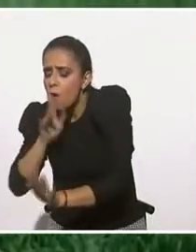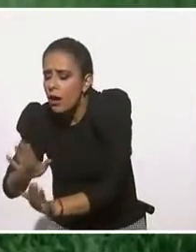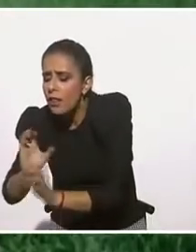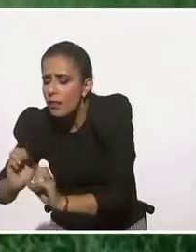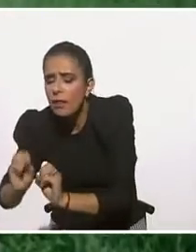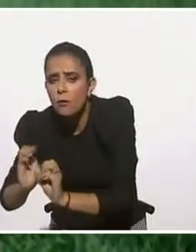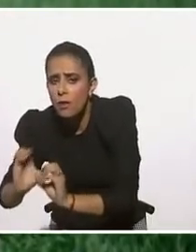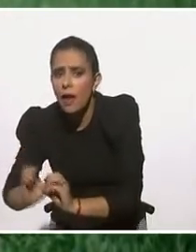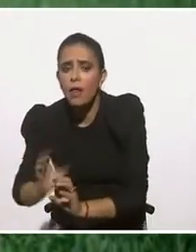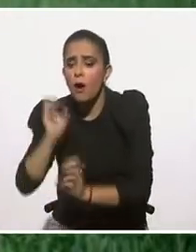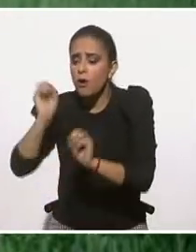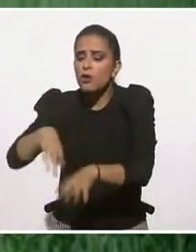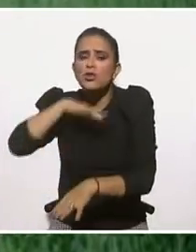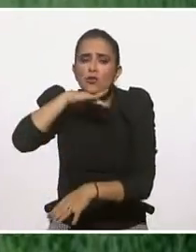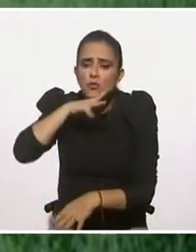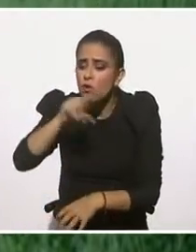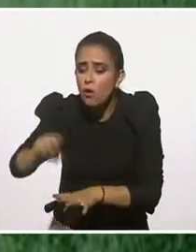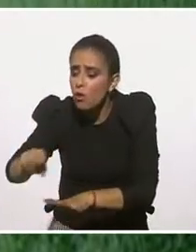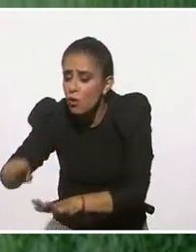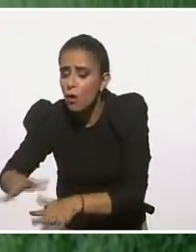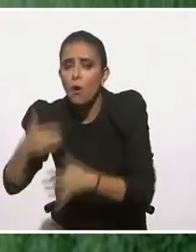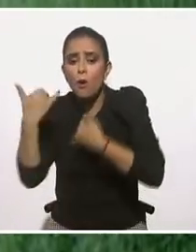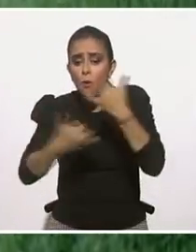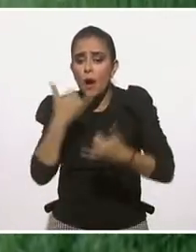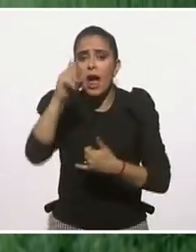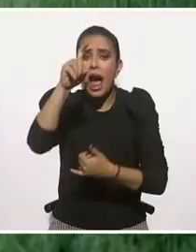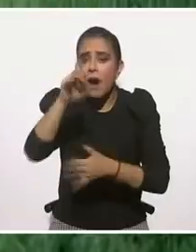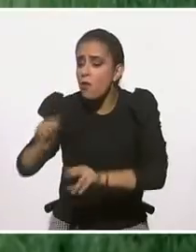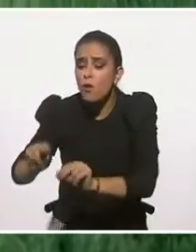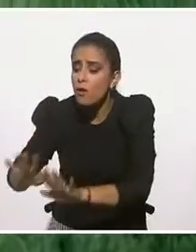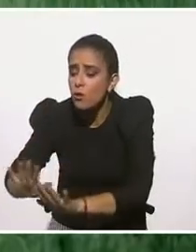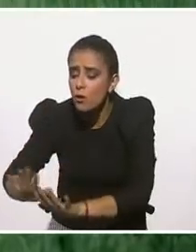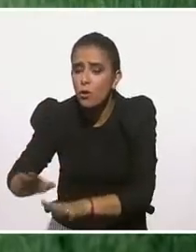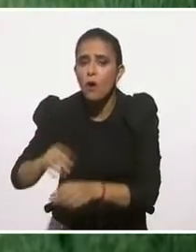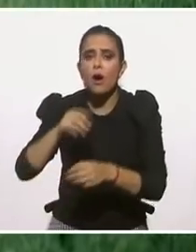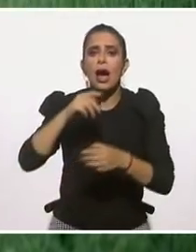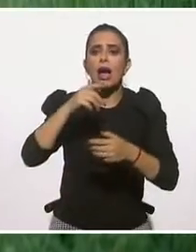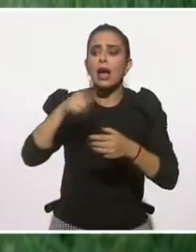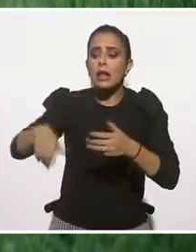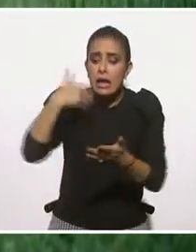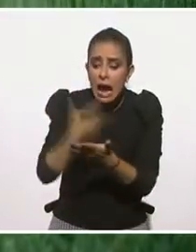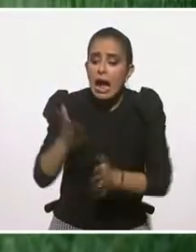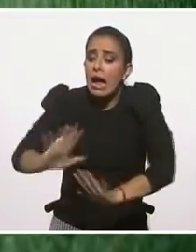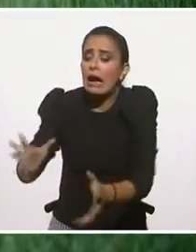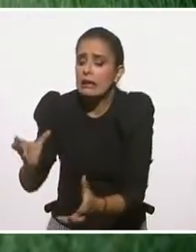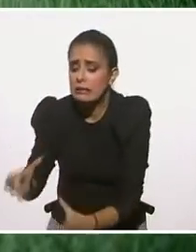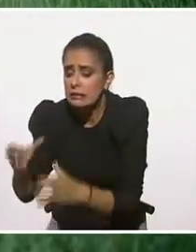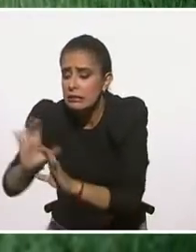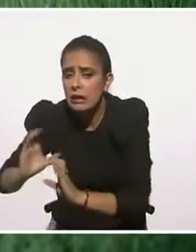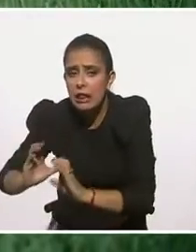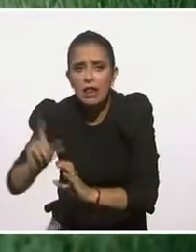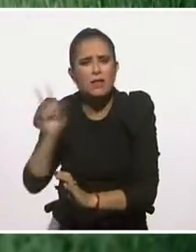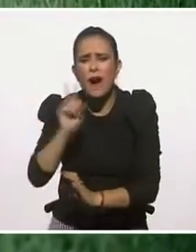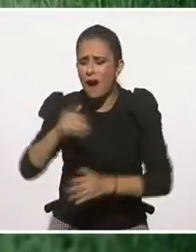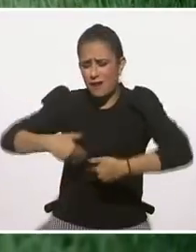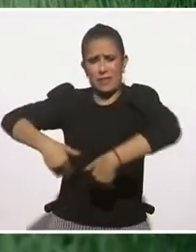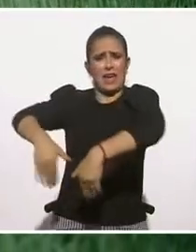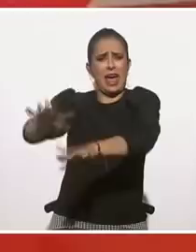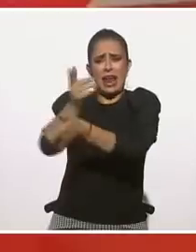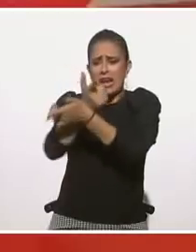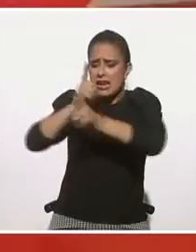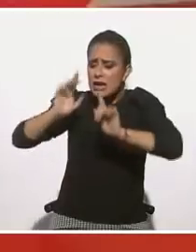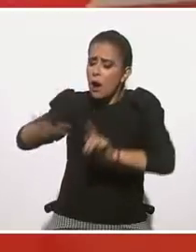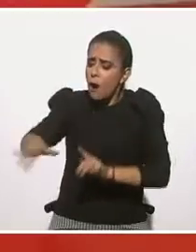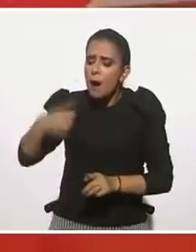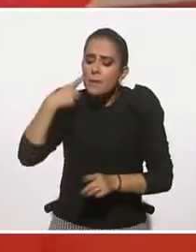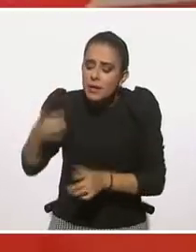dejemos que los niños se ensucian, dejemos que los niños jueguen con el agua que se moje, dejen que el niño sea libre, decirles y explicarle